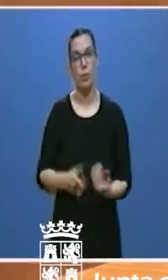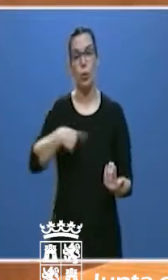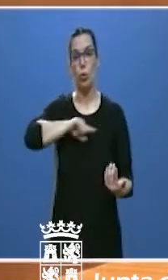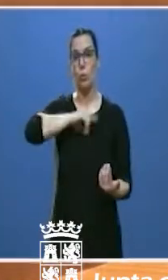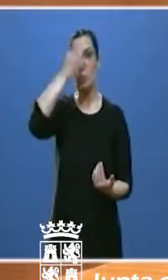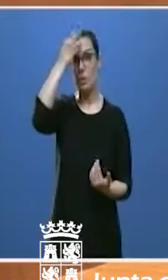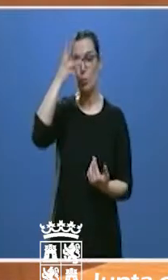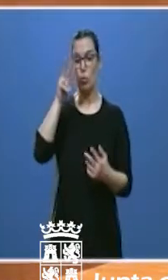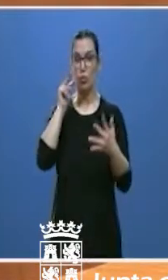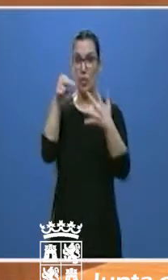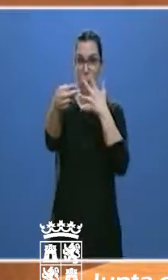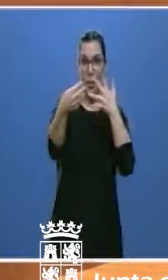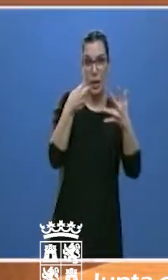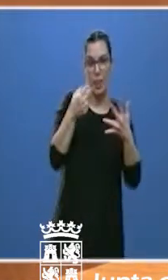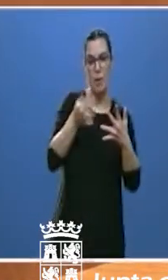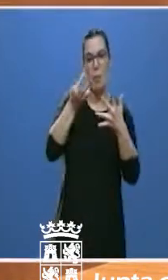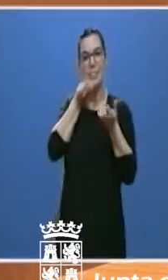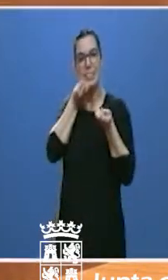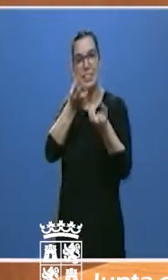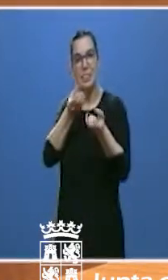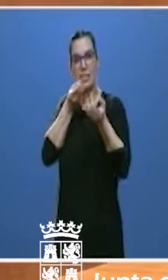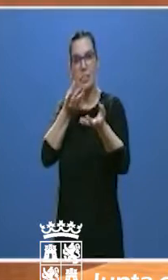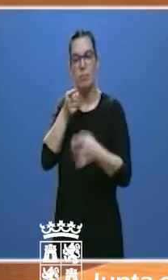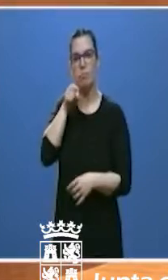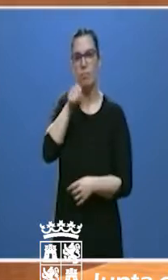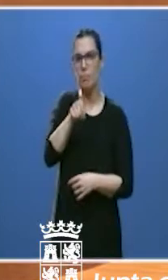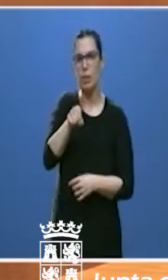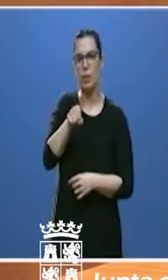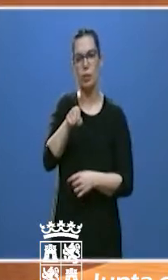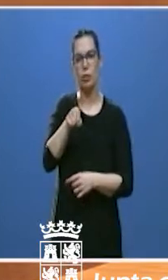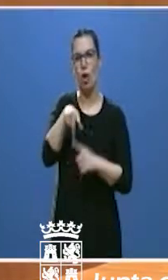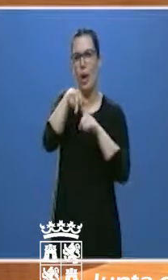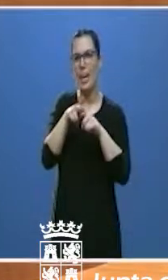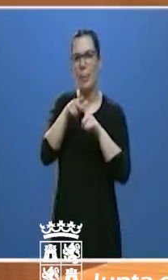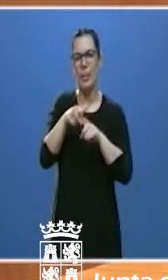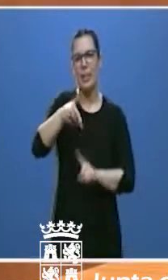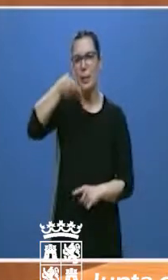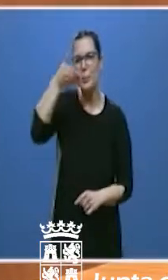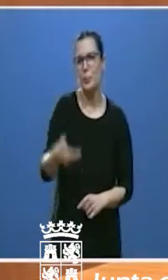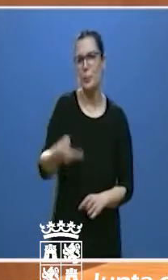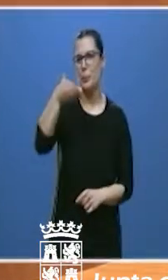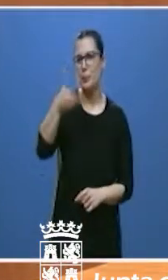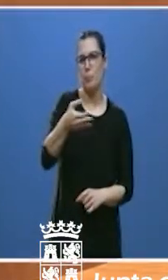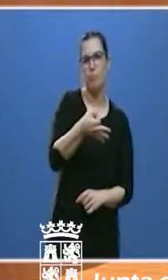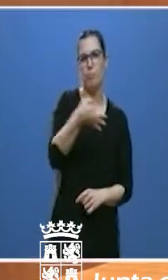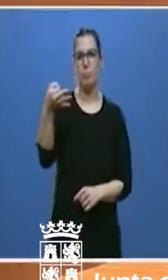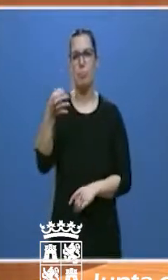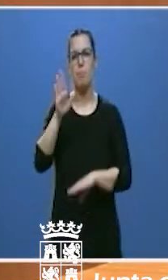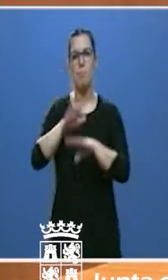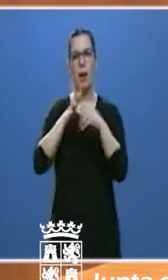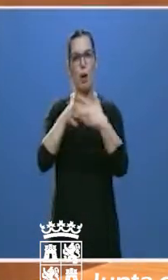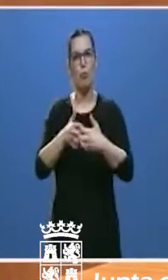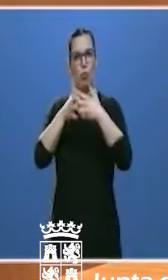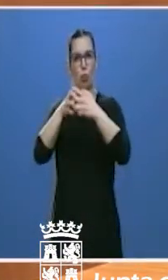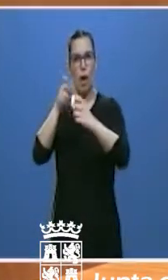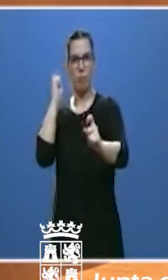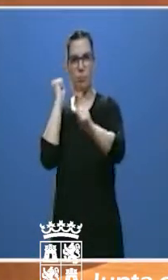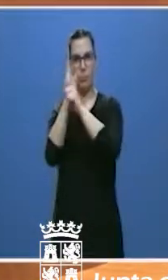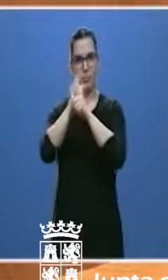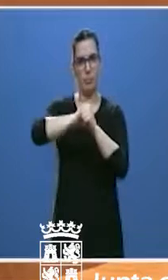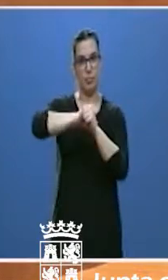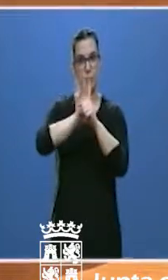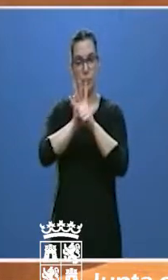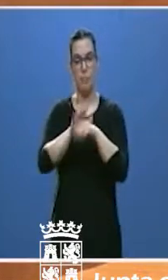transparencia y la información son armas también muy eficaces en la lucha contra este virus. En este